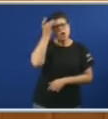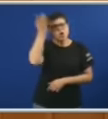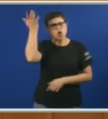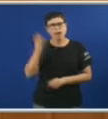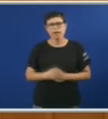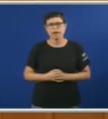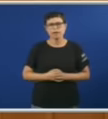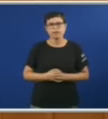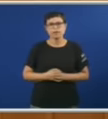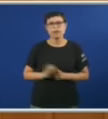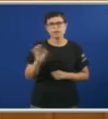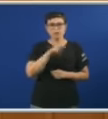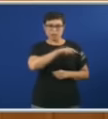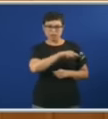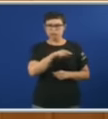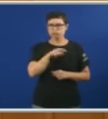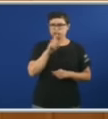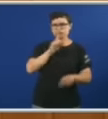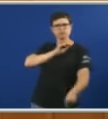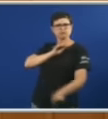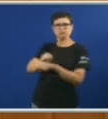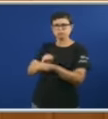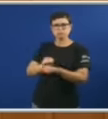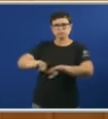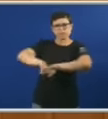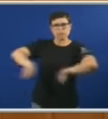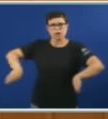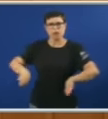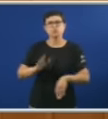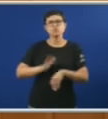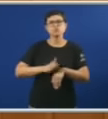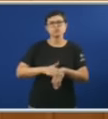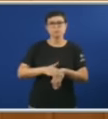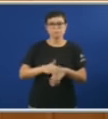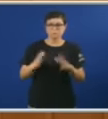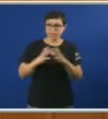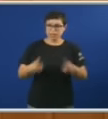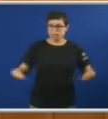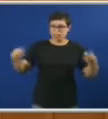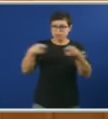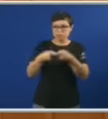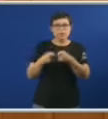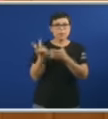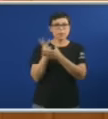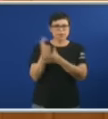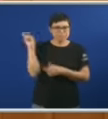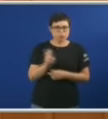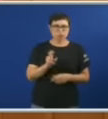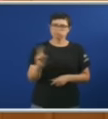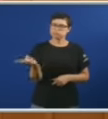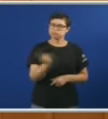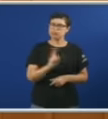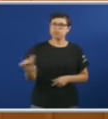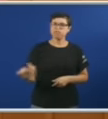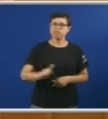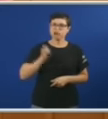explíquenos Por que Vostede Os blindou Por que É falso Que a responsabilidade Desos concertos Fora do bipartito Nono Tenen A